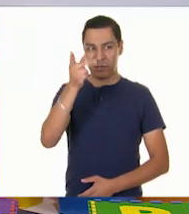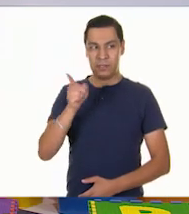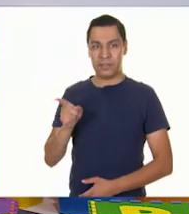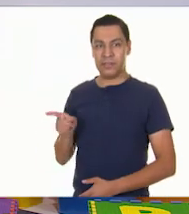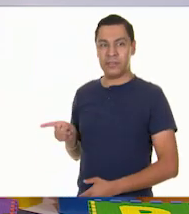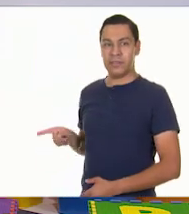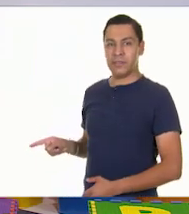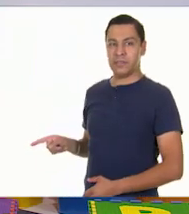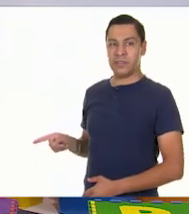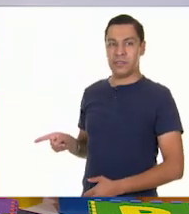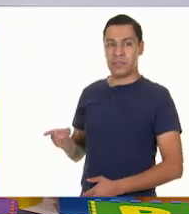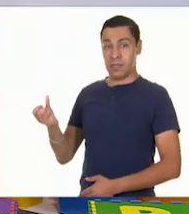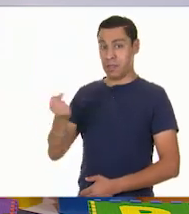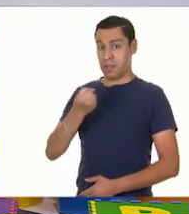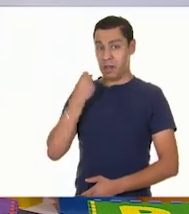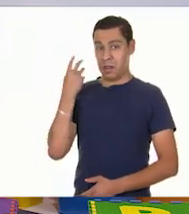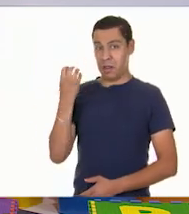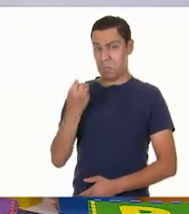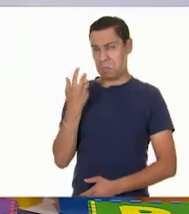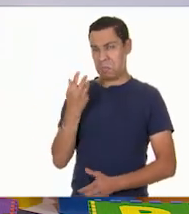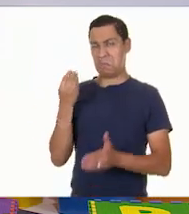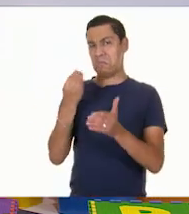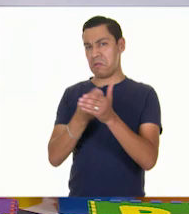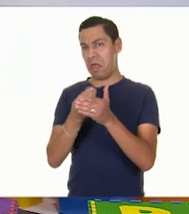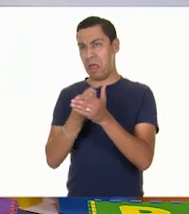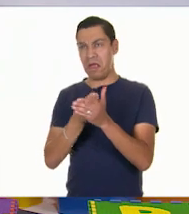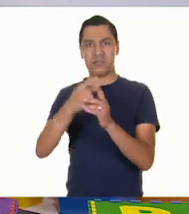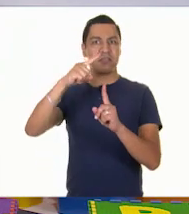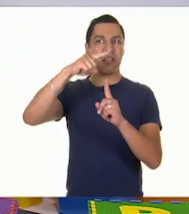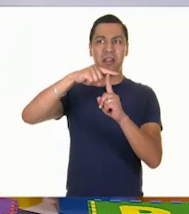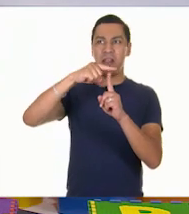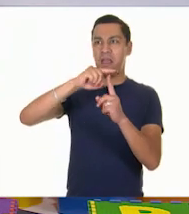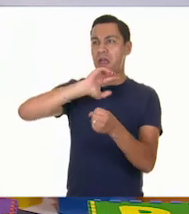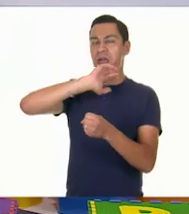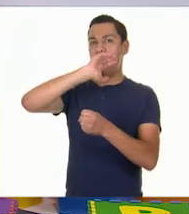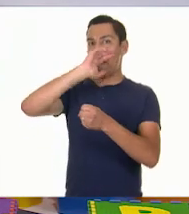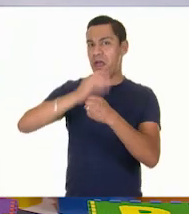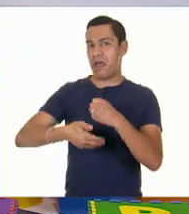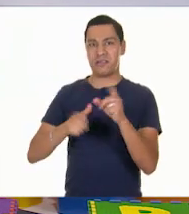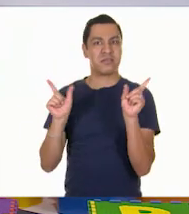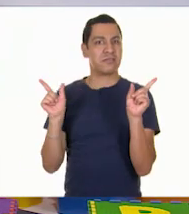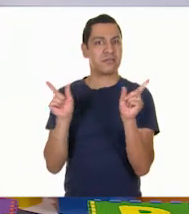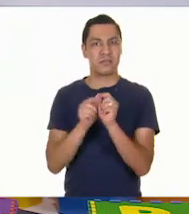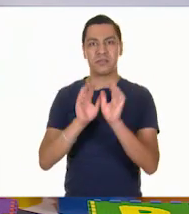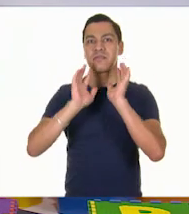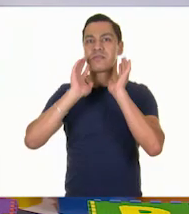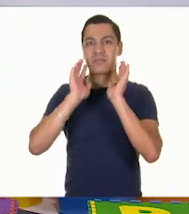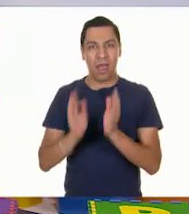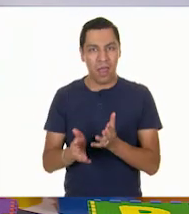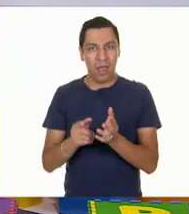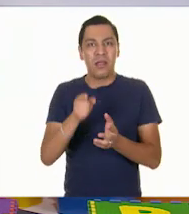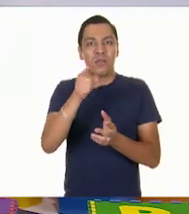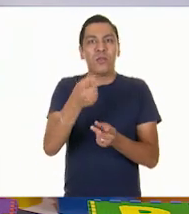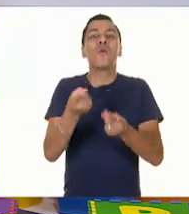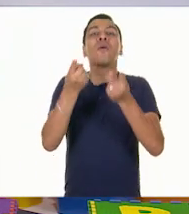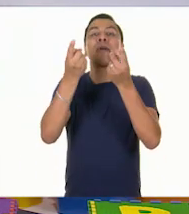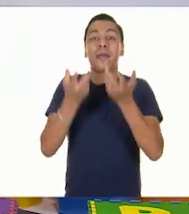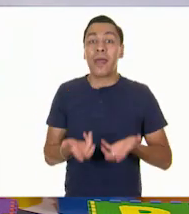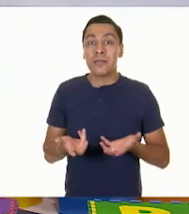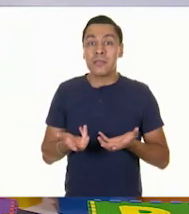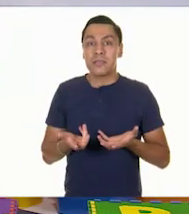¿Qué hacen después de clases? ¿Qué hacen cuando terminan de hacer sus tareas? ¿Cuando acaban de ayudar en casa con algunos quehaceres?